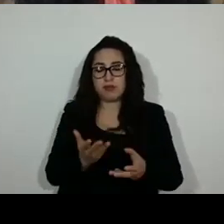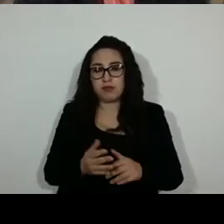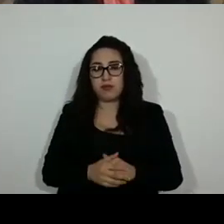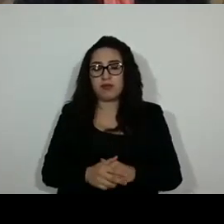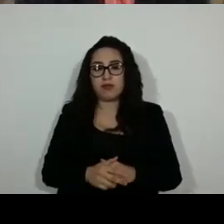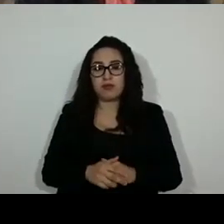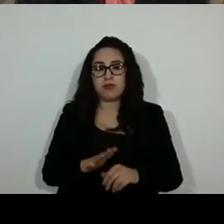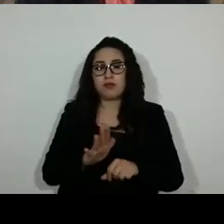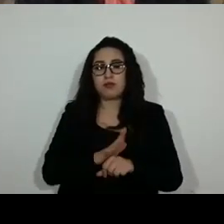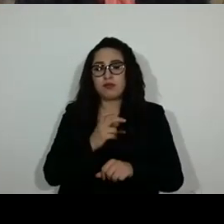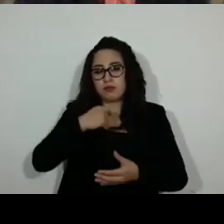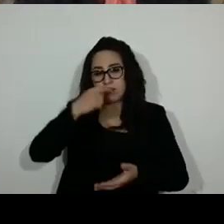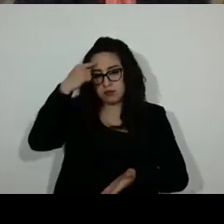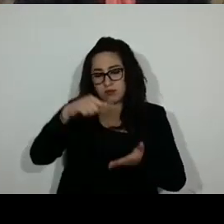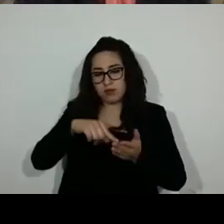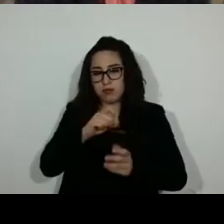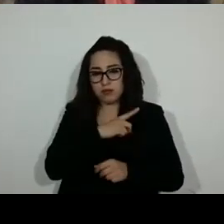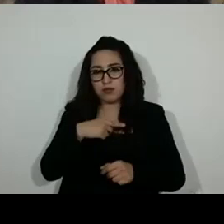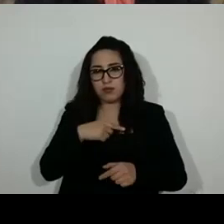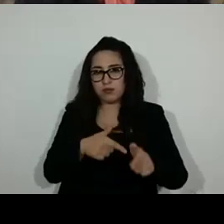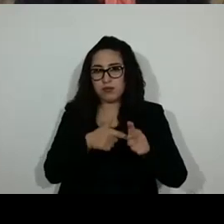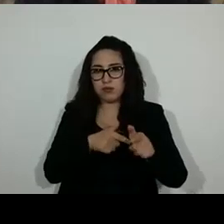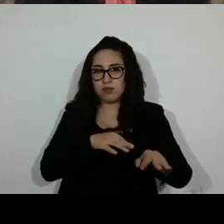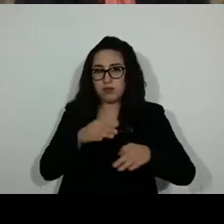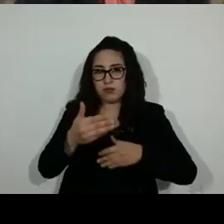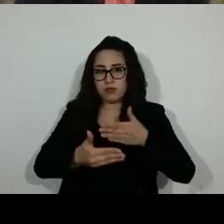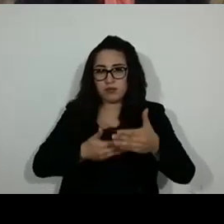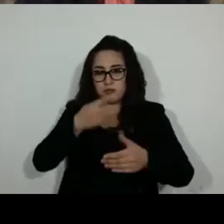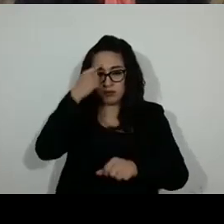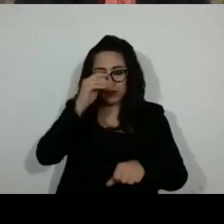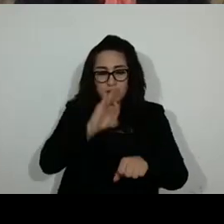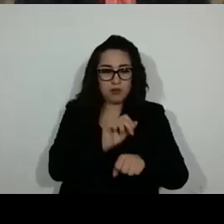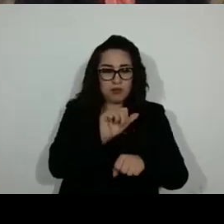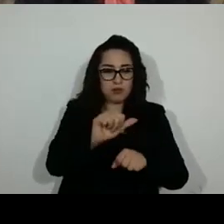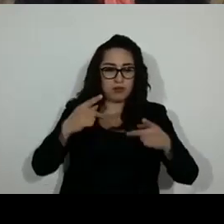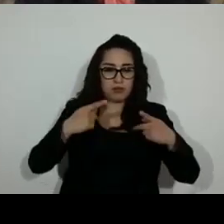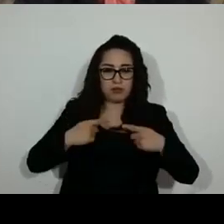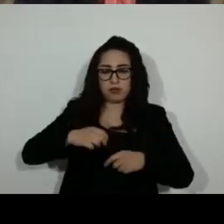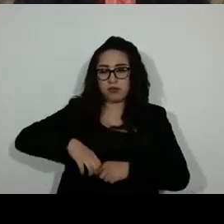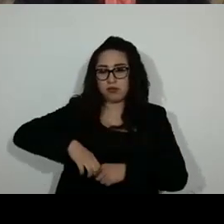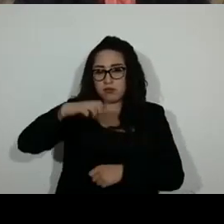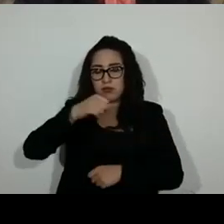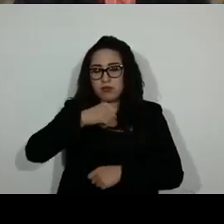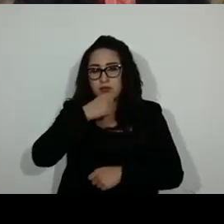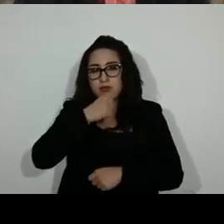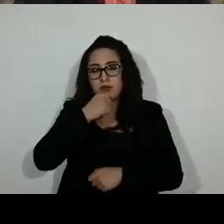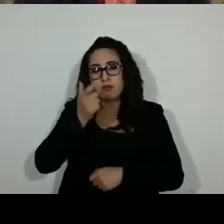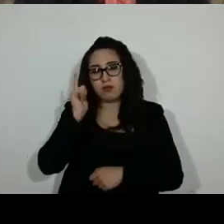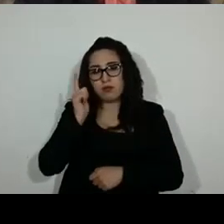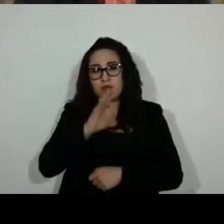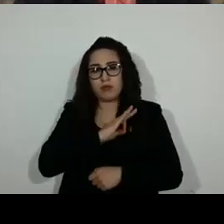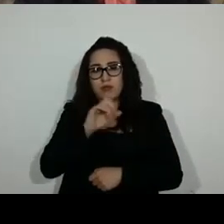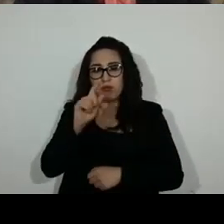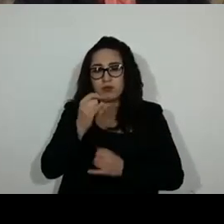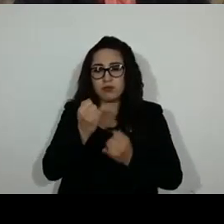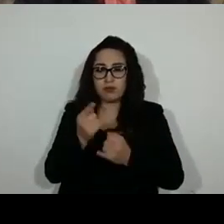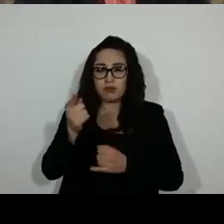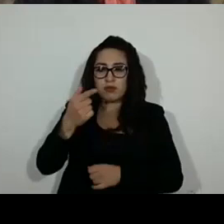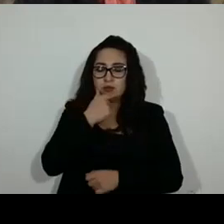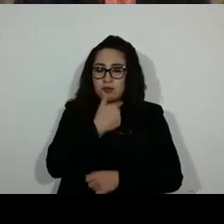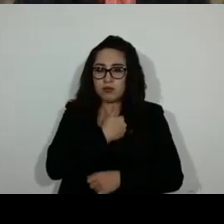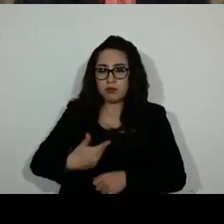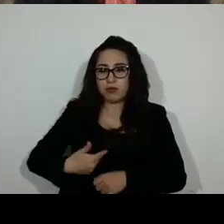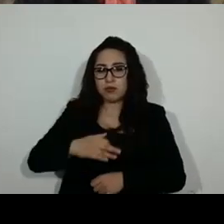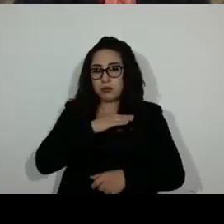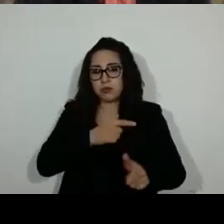seguir generando acciones en favor de los derechos de las personas mayores, ojalá tuviera usted a bien darle el trámite